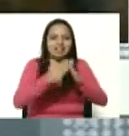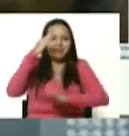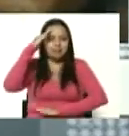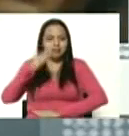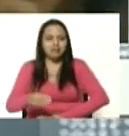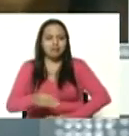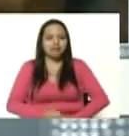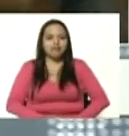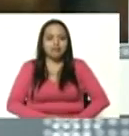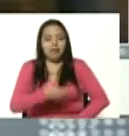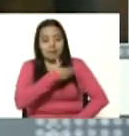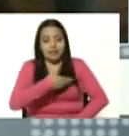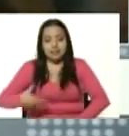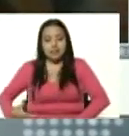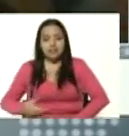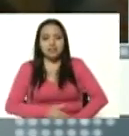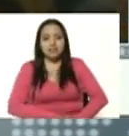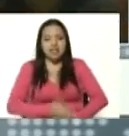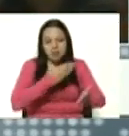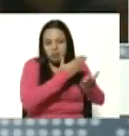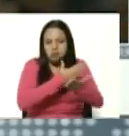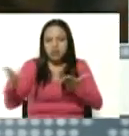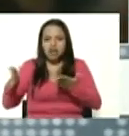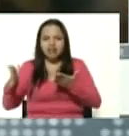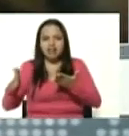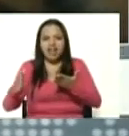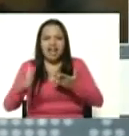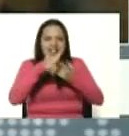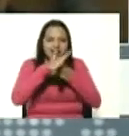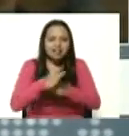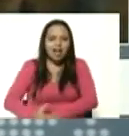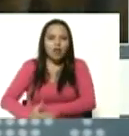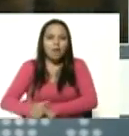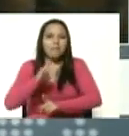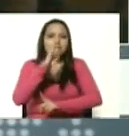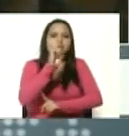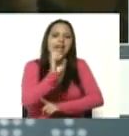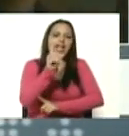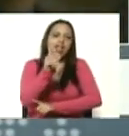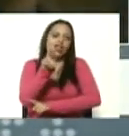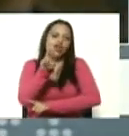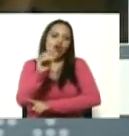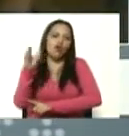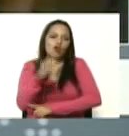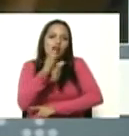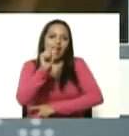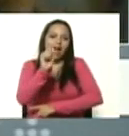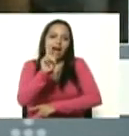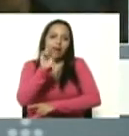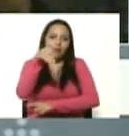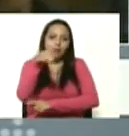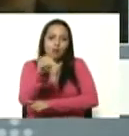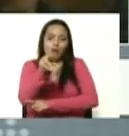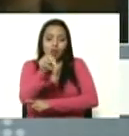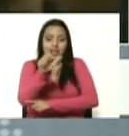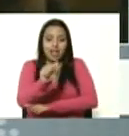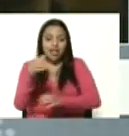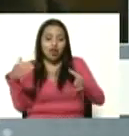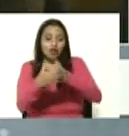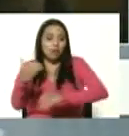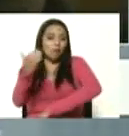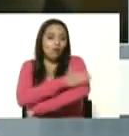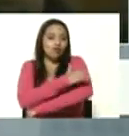al dictador Pedro Carmón Estanga a la oligarquía a la oposición golpista huyeron como